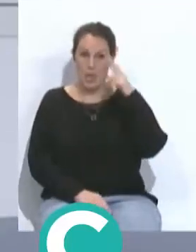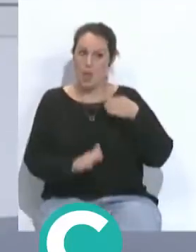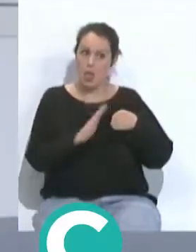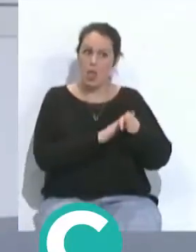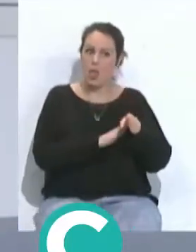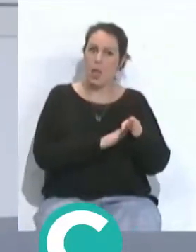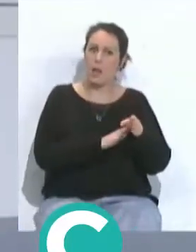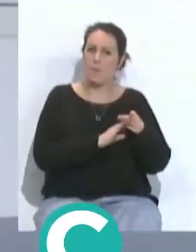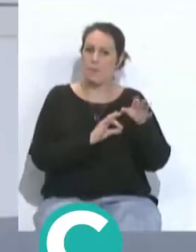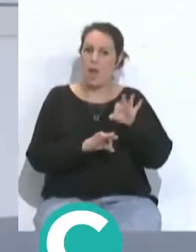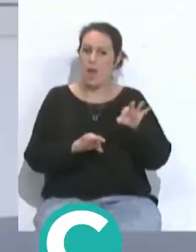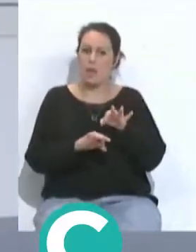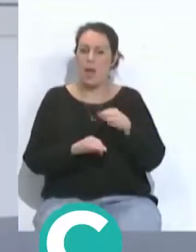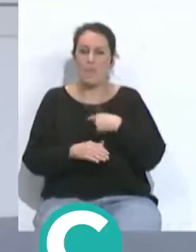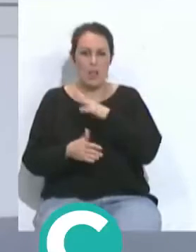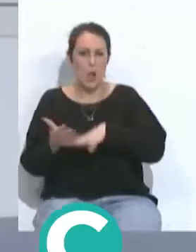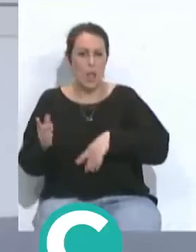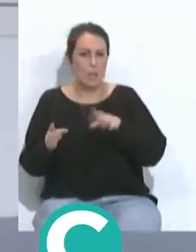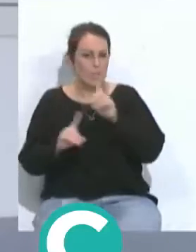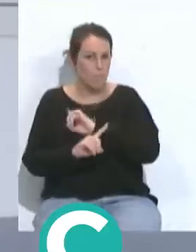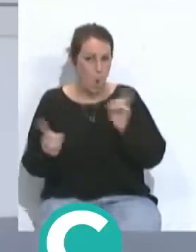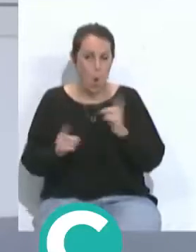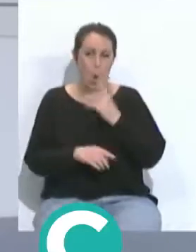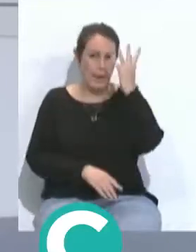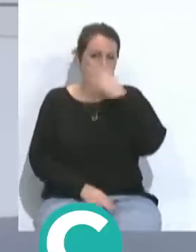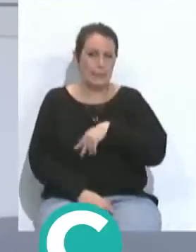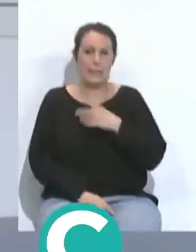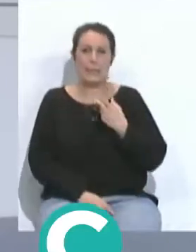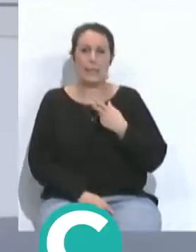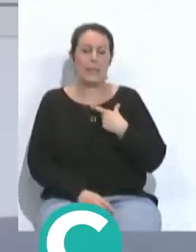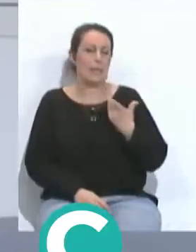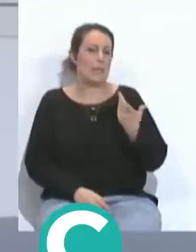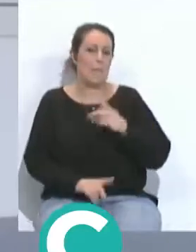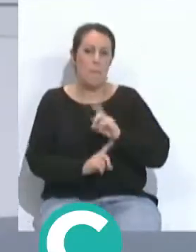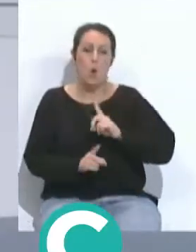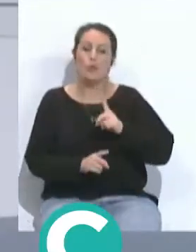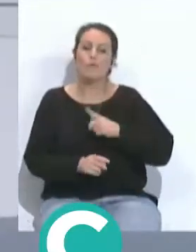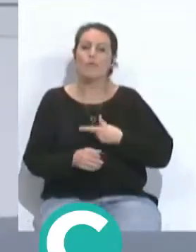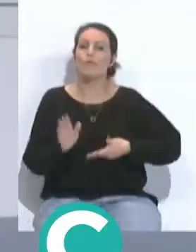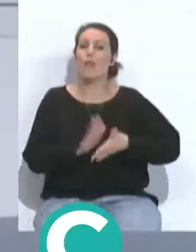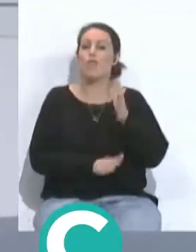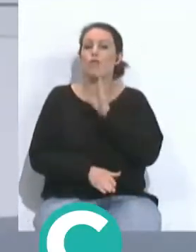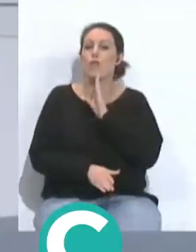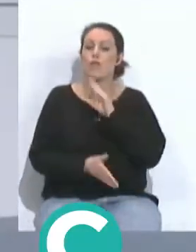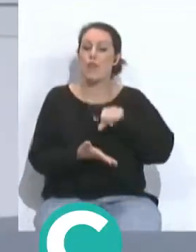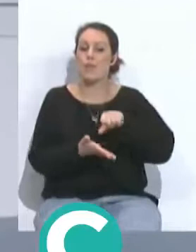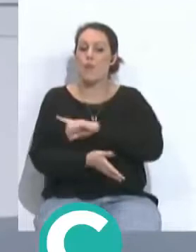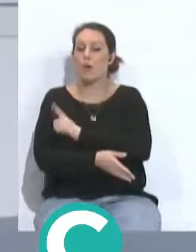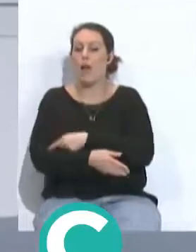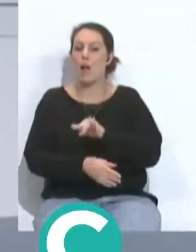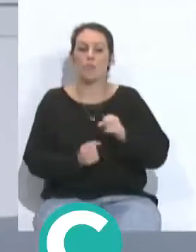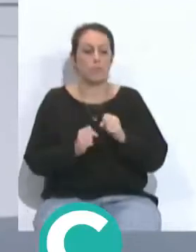Bernabéu, el Barcelona no entrena en el Nou Camp, el Athletic no entrena en San Mamé, están las ciudades deportivas, que están en unos campos